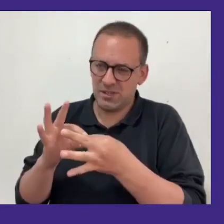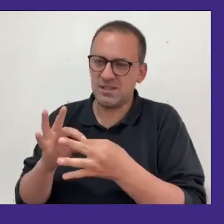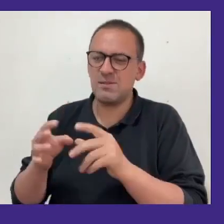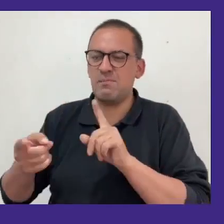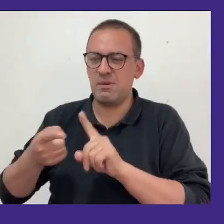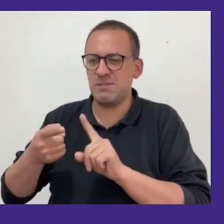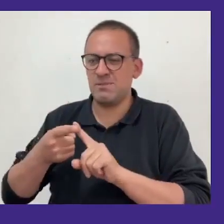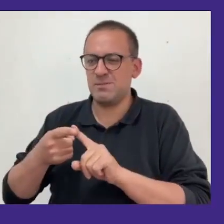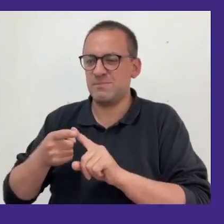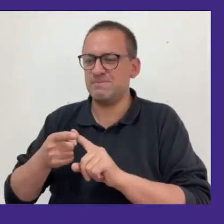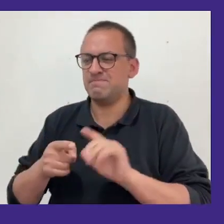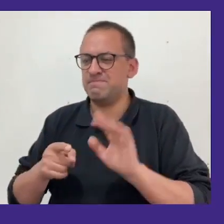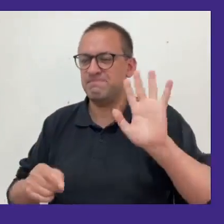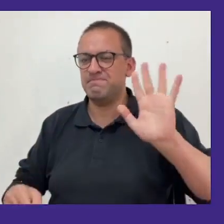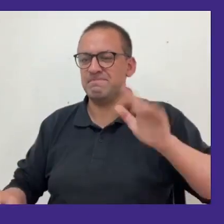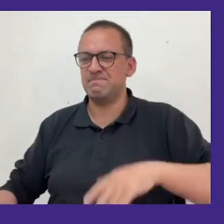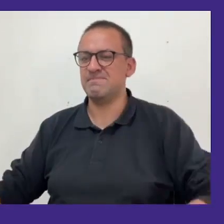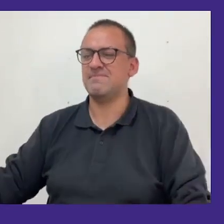participación